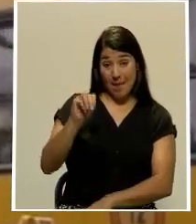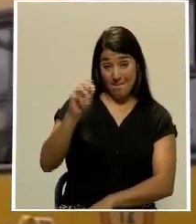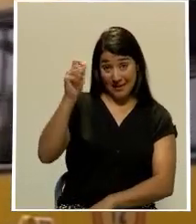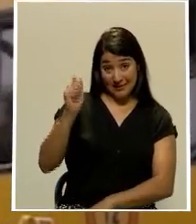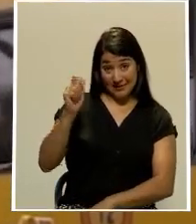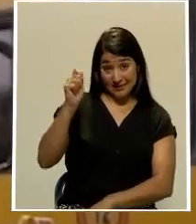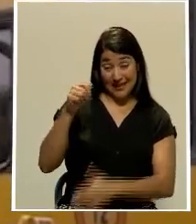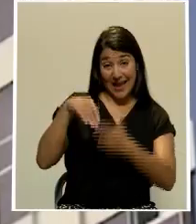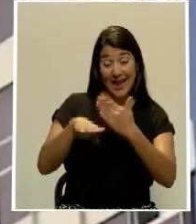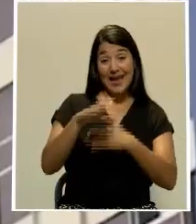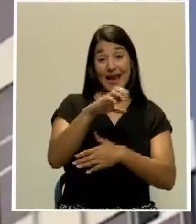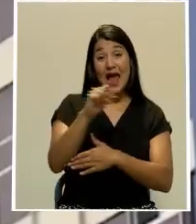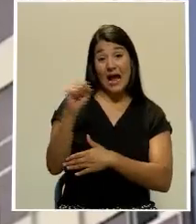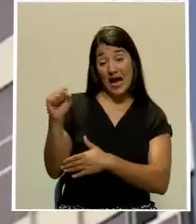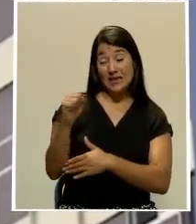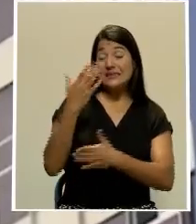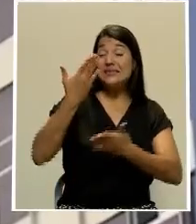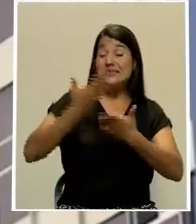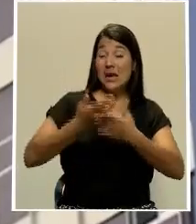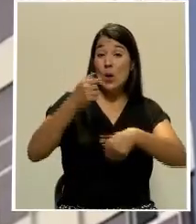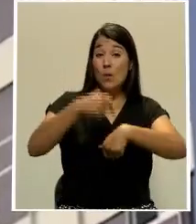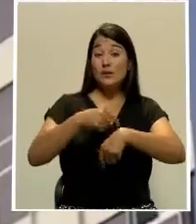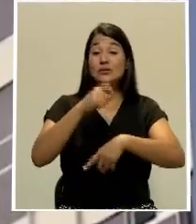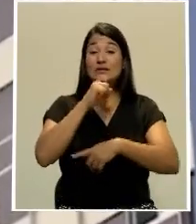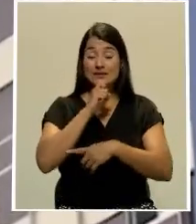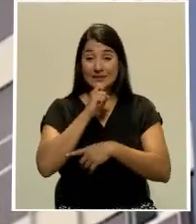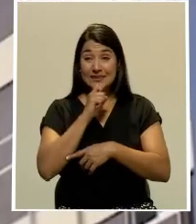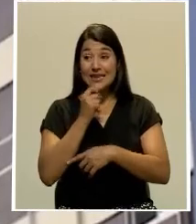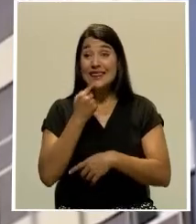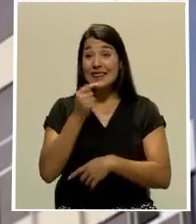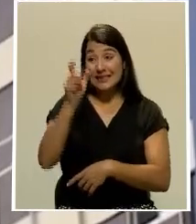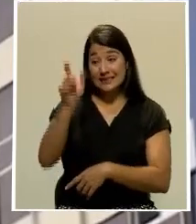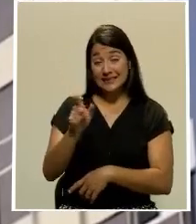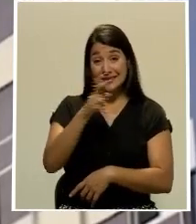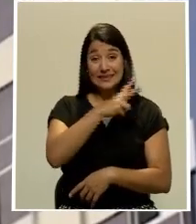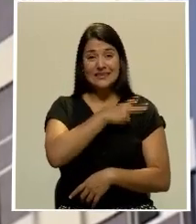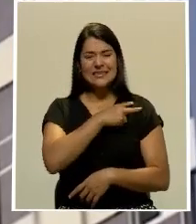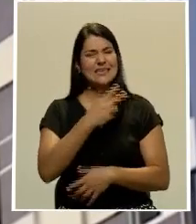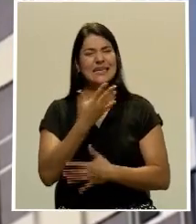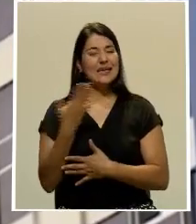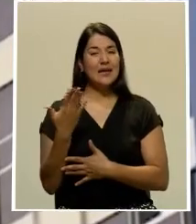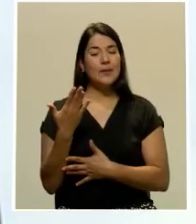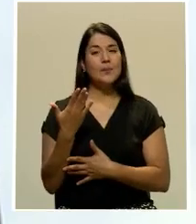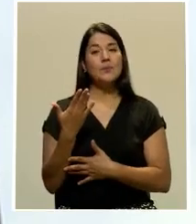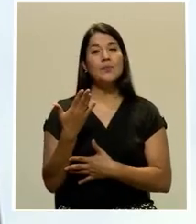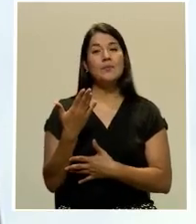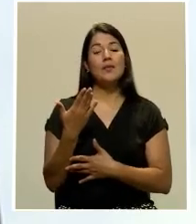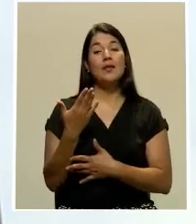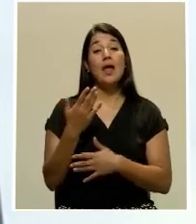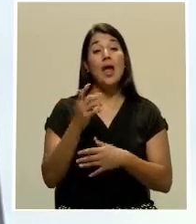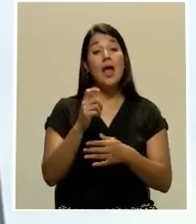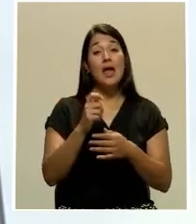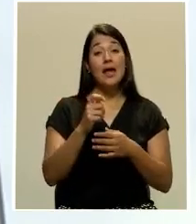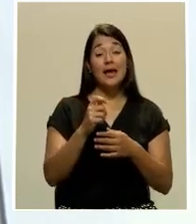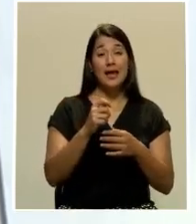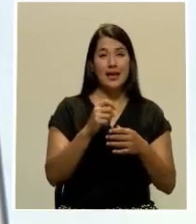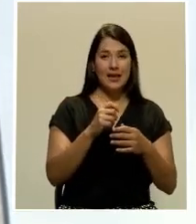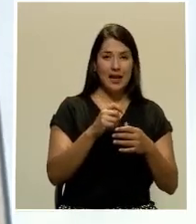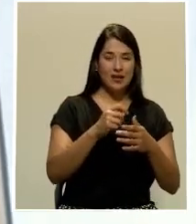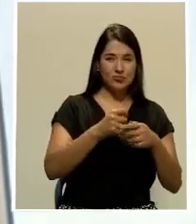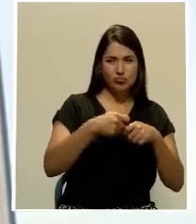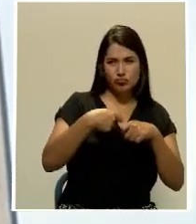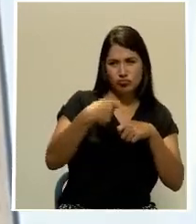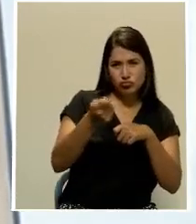Caja atravesará un momento crítico. El jerarca aseguró que las contribuciones de las cargas